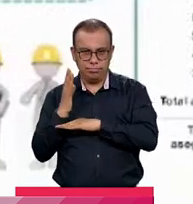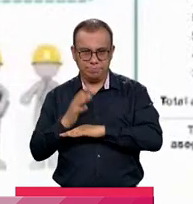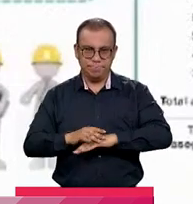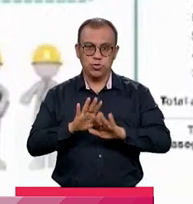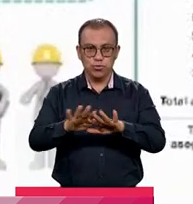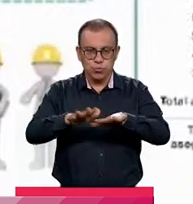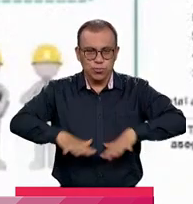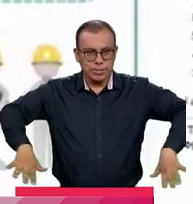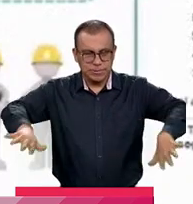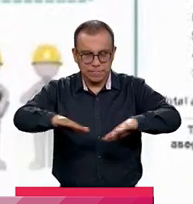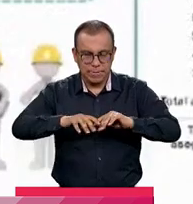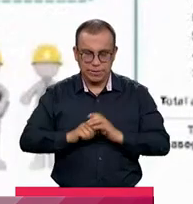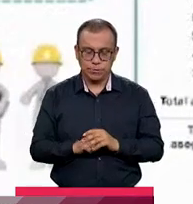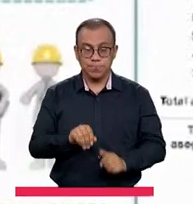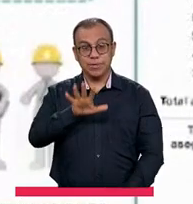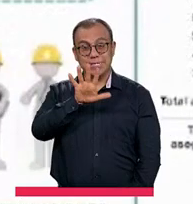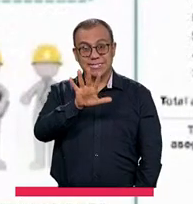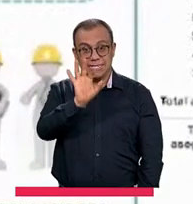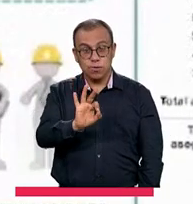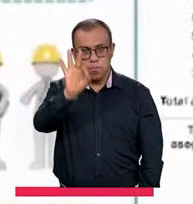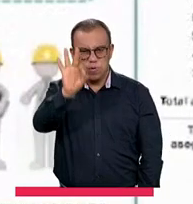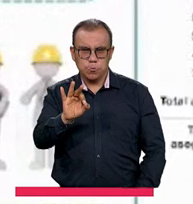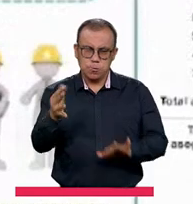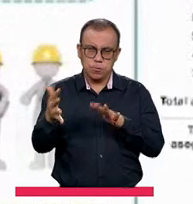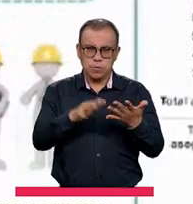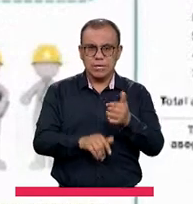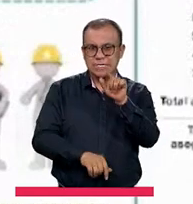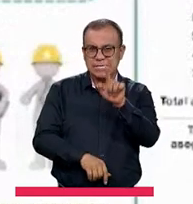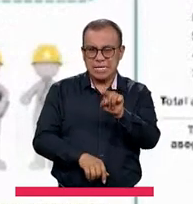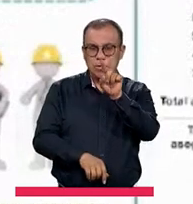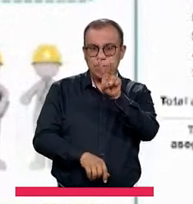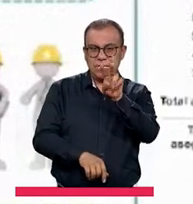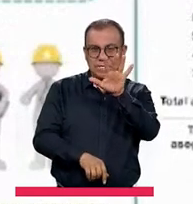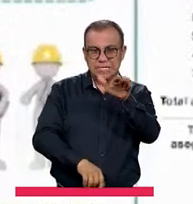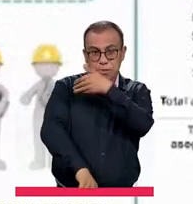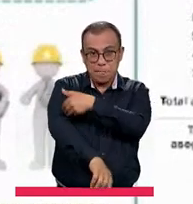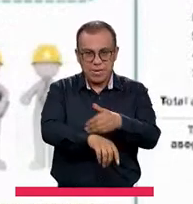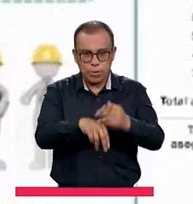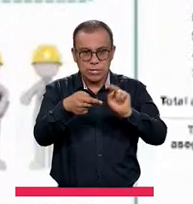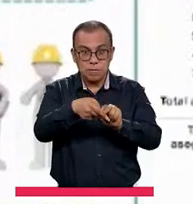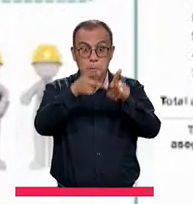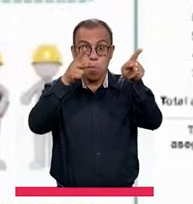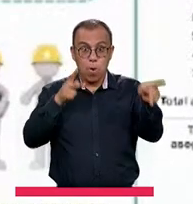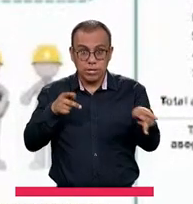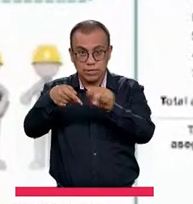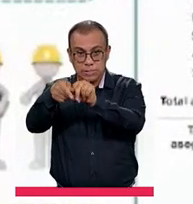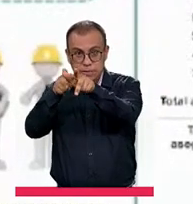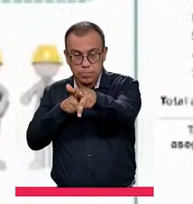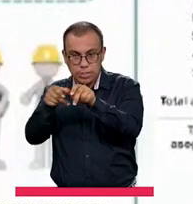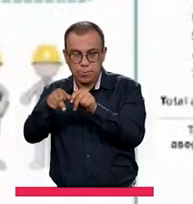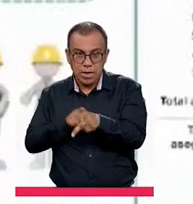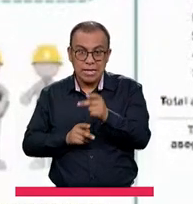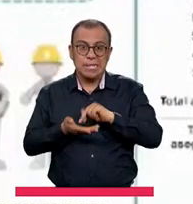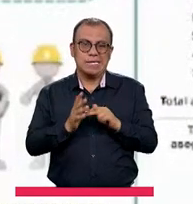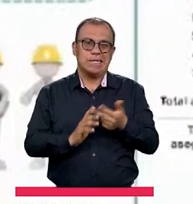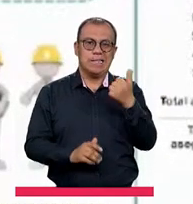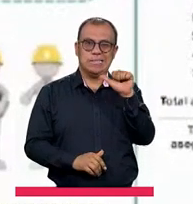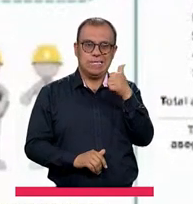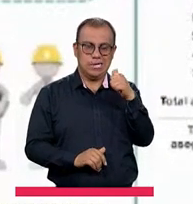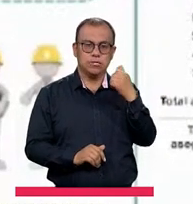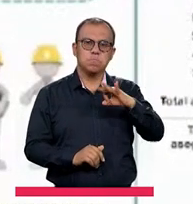Un 5% de aproximadamente 125 mil millones en puentes y casi el 10%